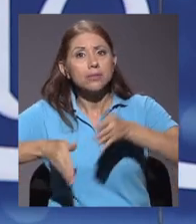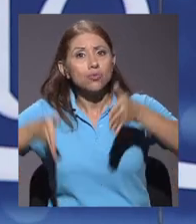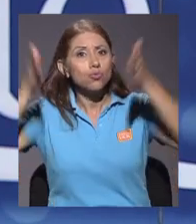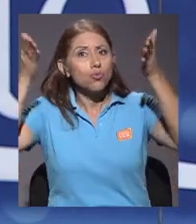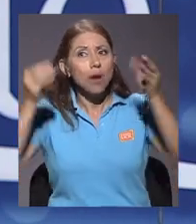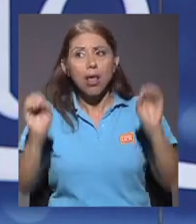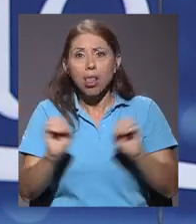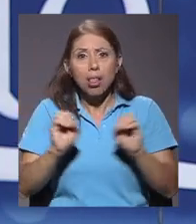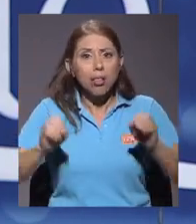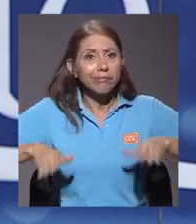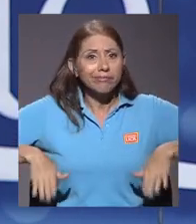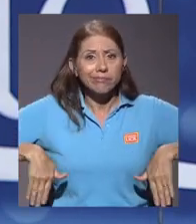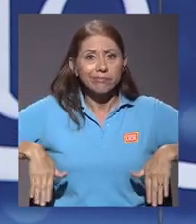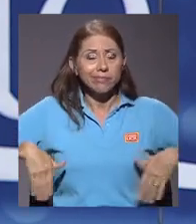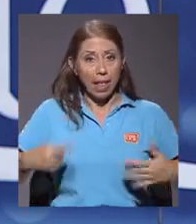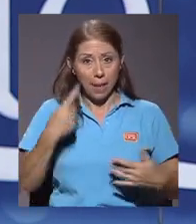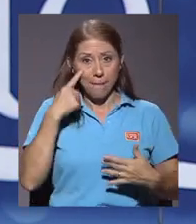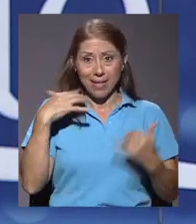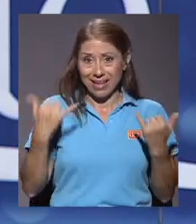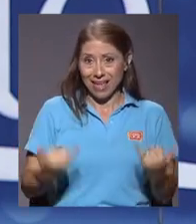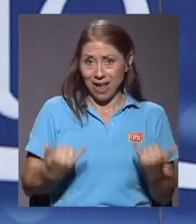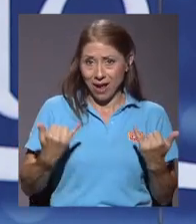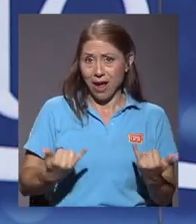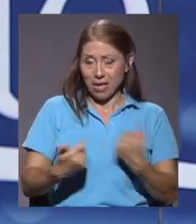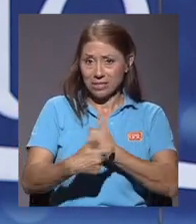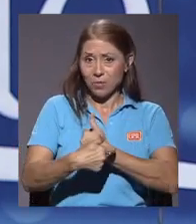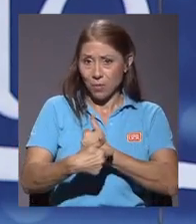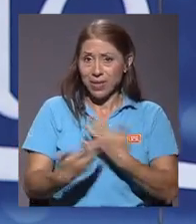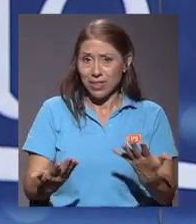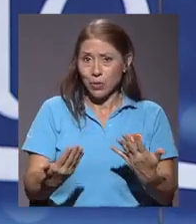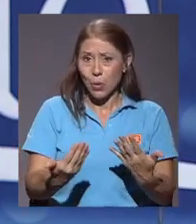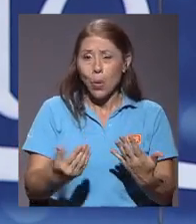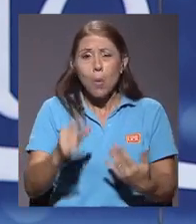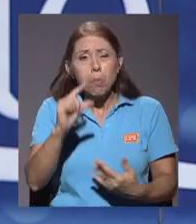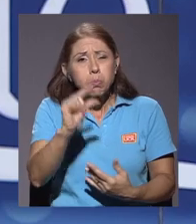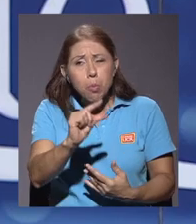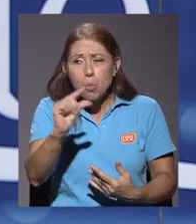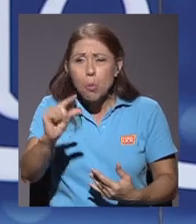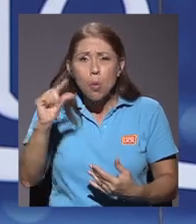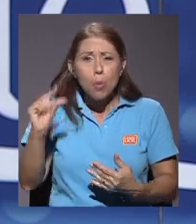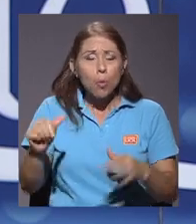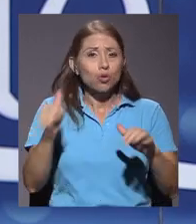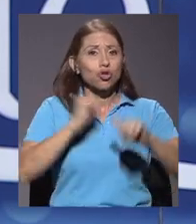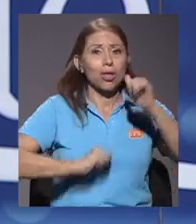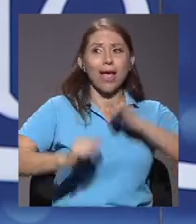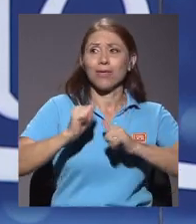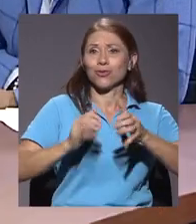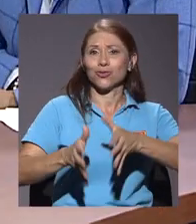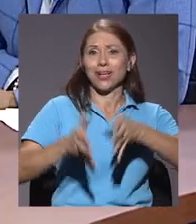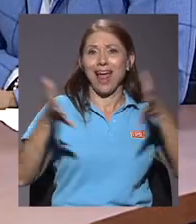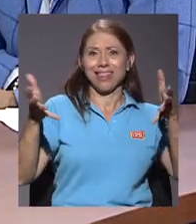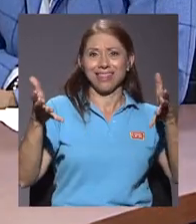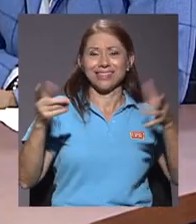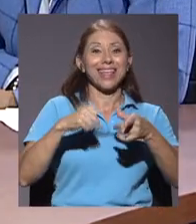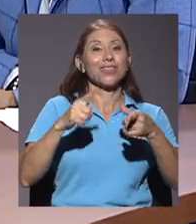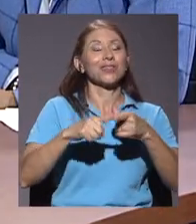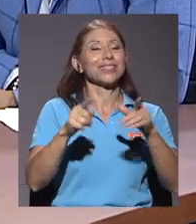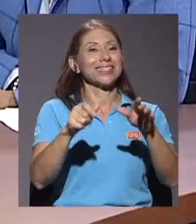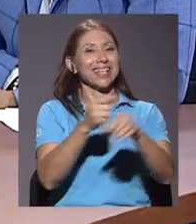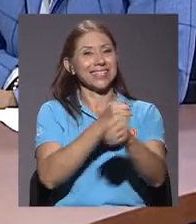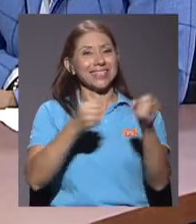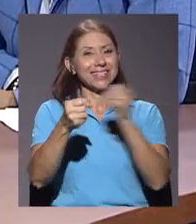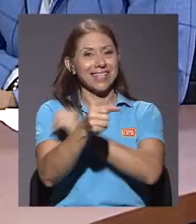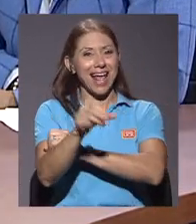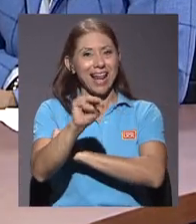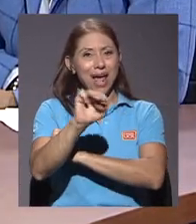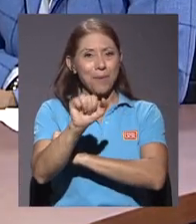infraestructura. Vea que aún ahora, en este momento, contábamos con muy pocos teatros grandes. Así que la Sala Magna, yo